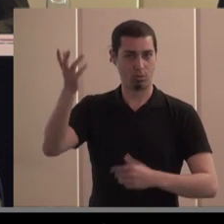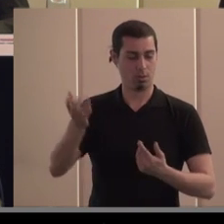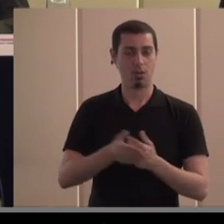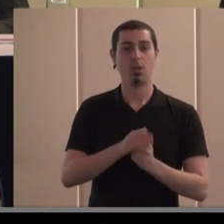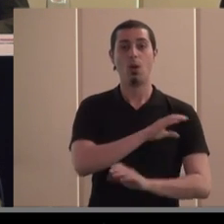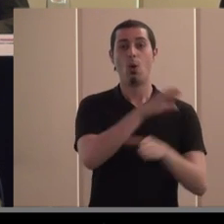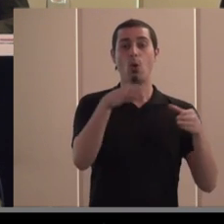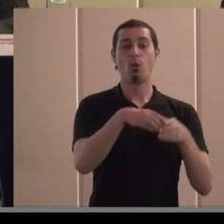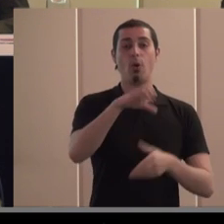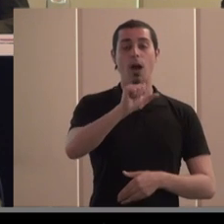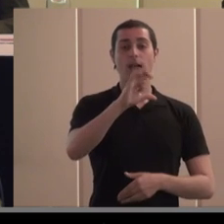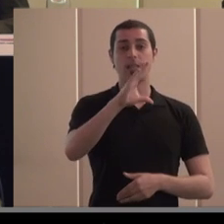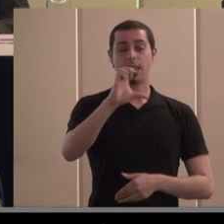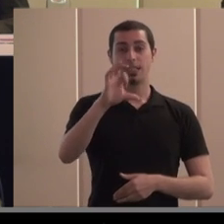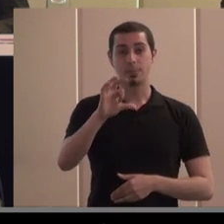grupo ASTES